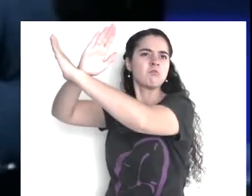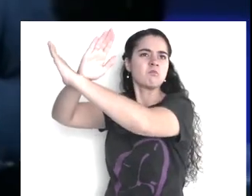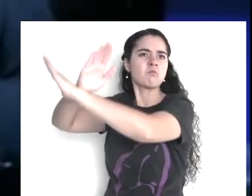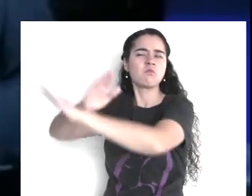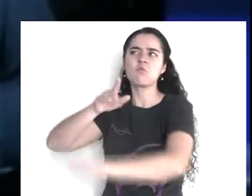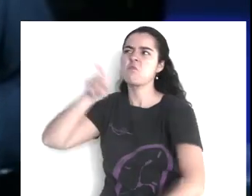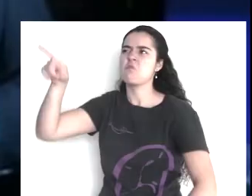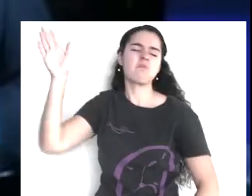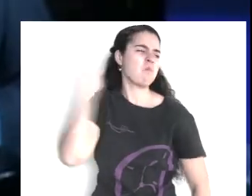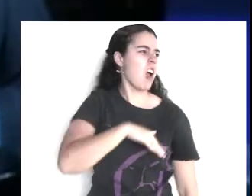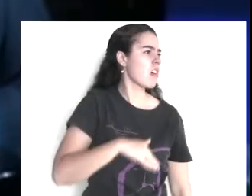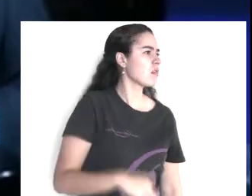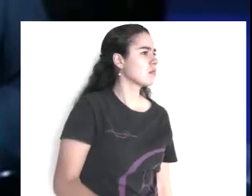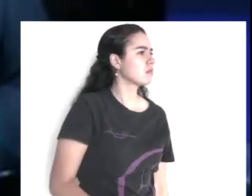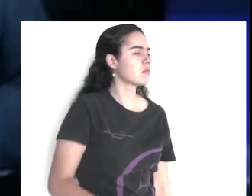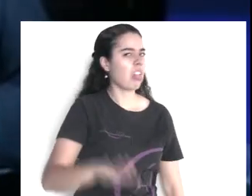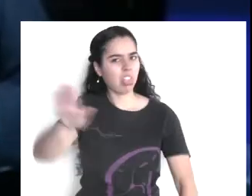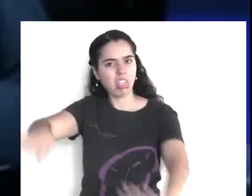no te cae bien,